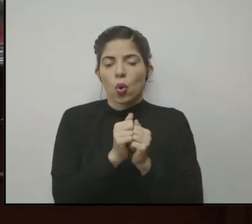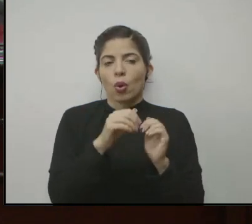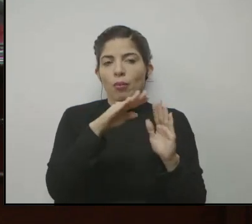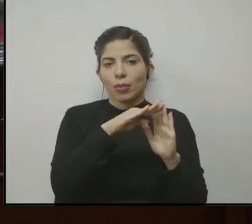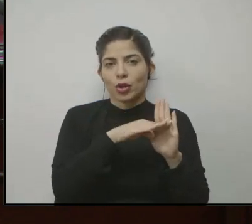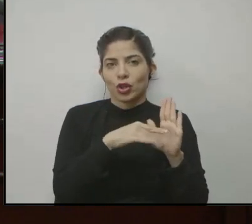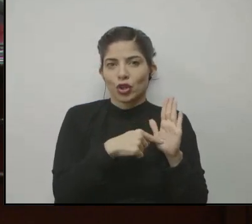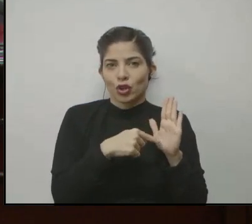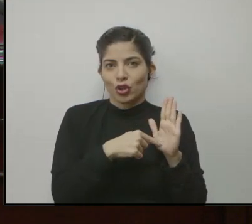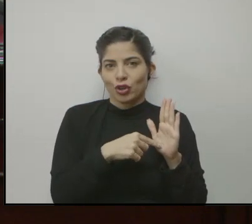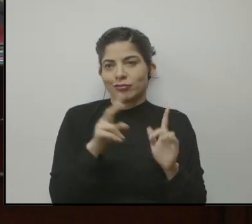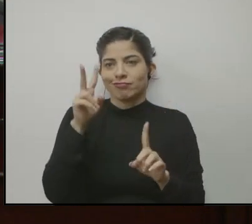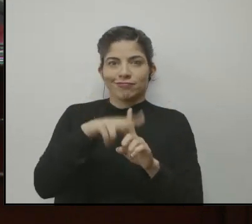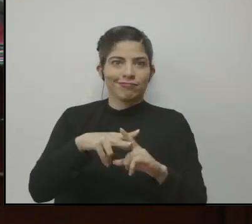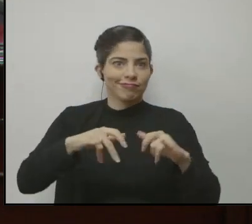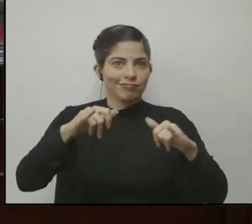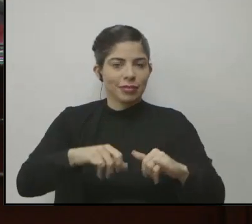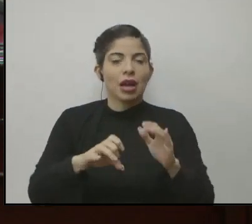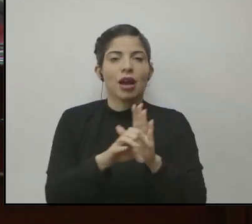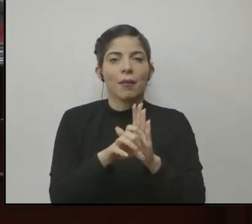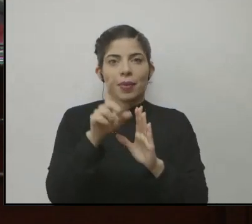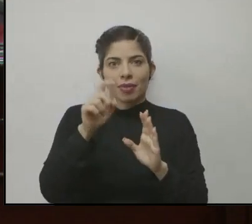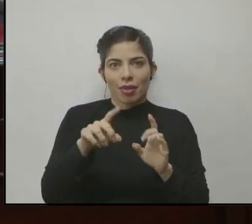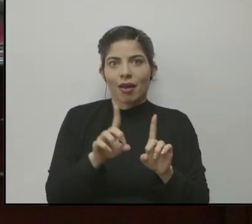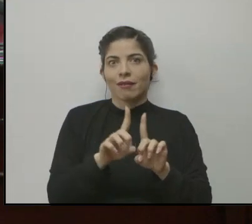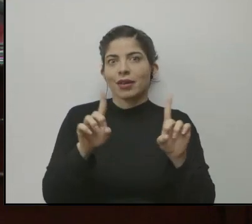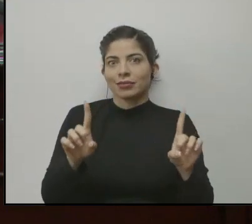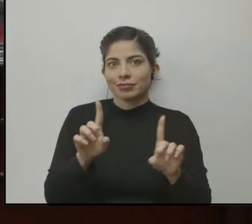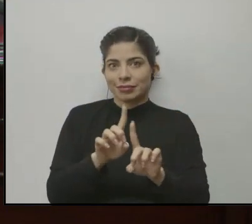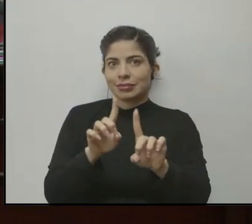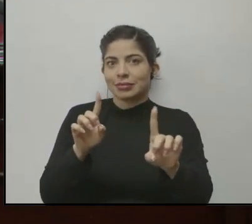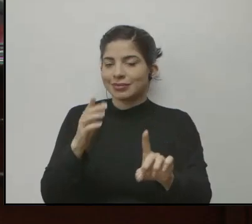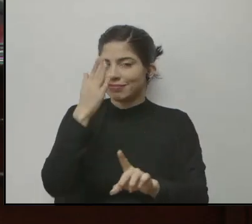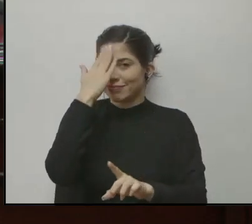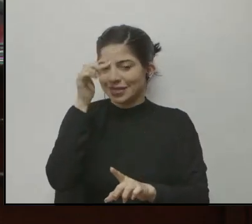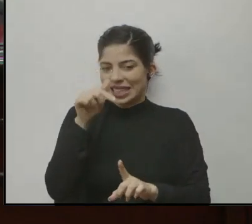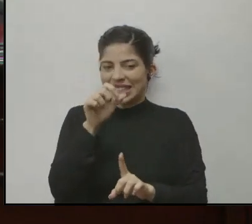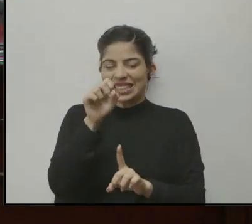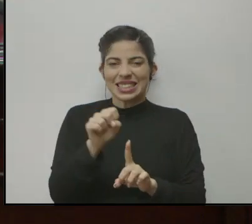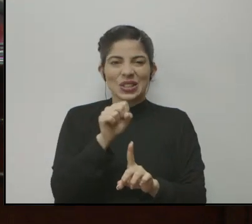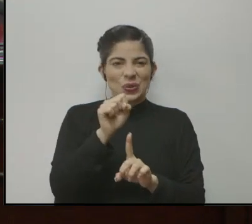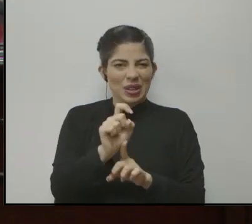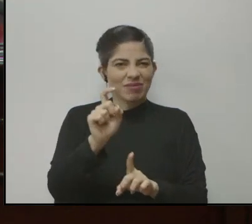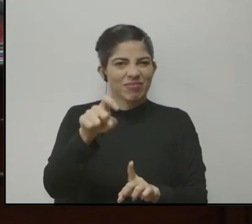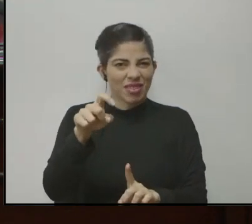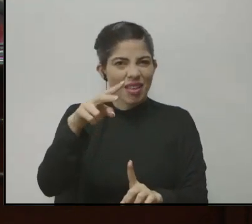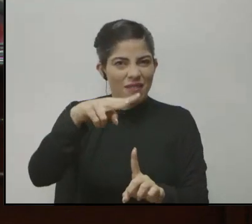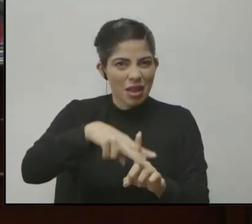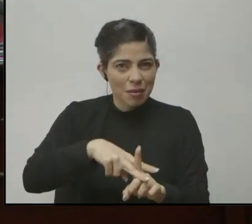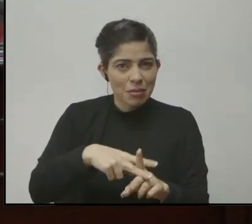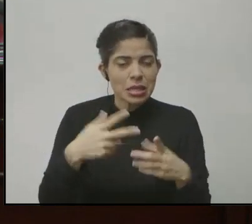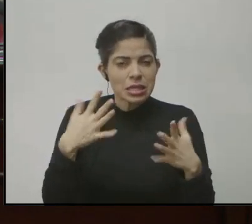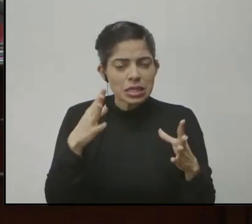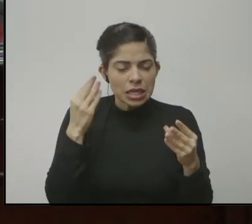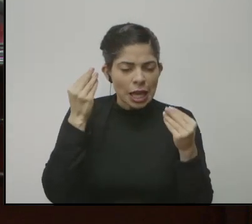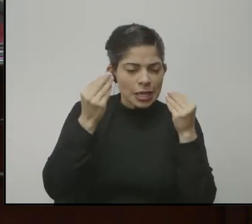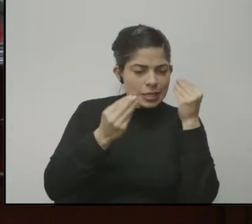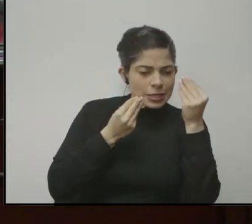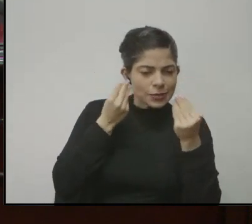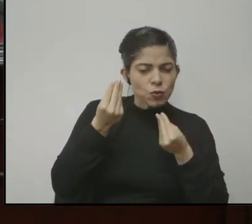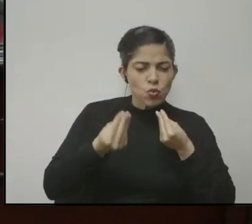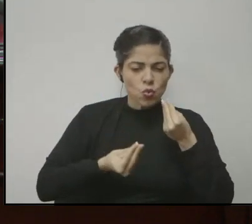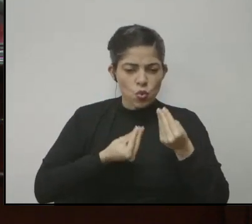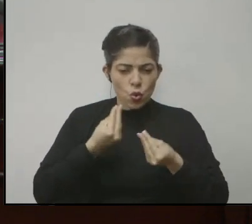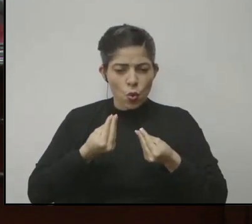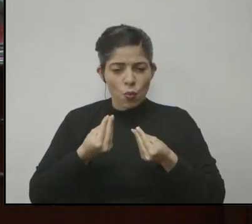protocolos que llegaron para quedarse, como es el distanciamiento social. Sabemos que esta es una situación que tenemos que atender y hemos valorado también, a través